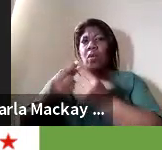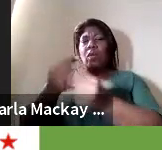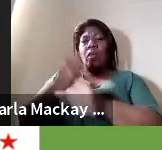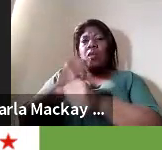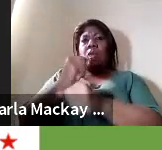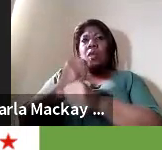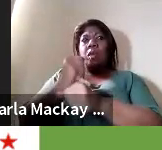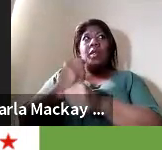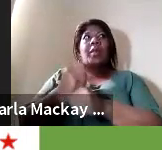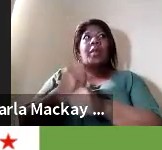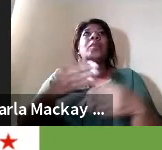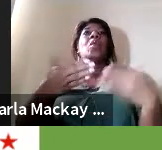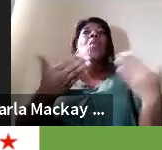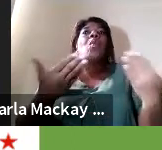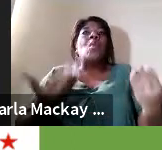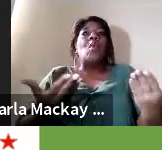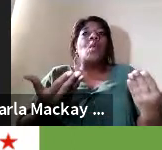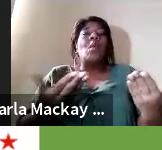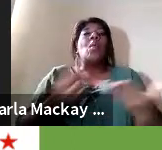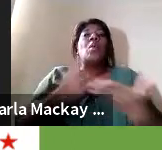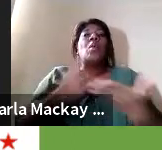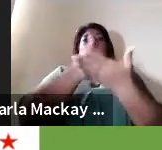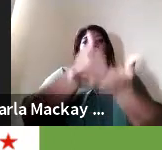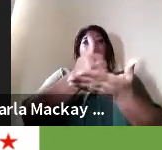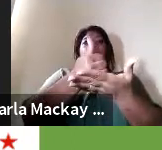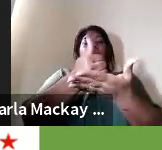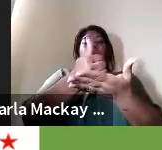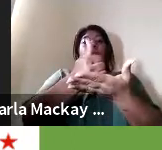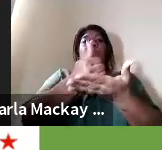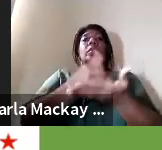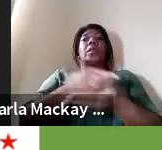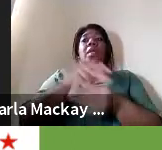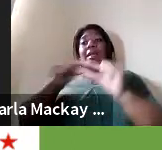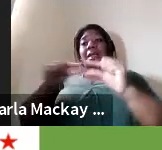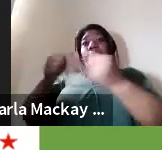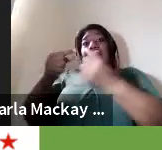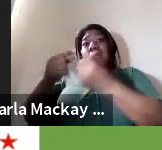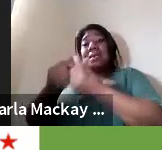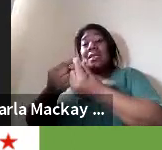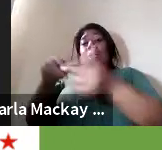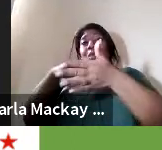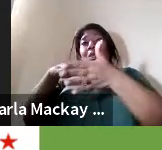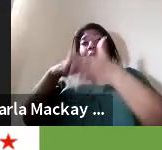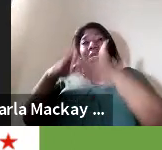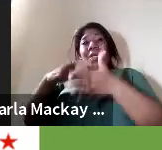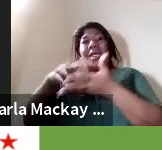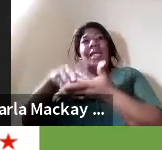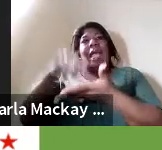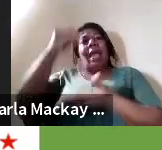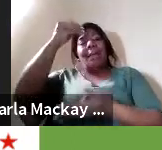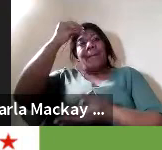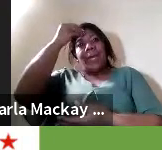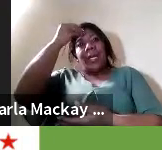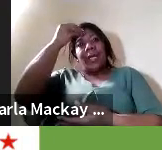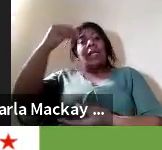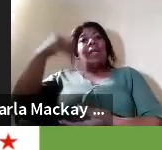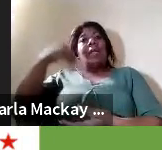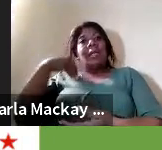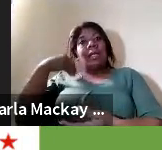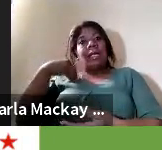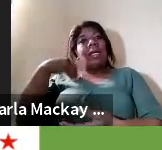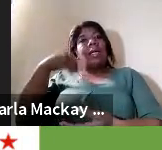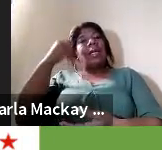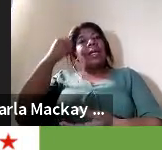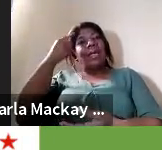una alternativa que pudiera ayudarnos a que poco a poco ellos puedan tener esta experiencia de construir elementos para un